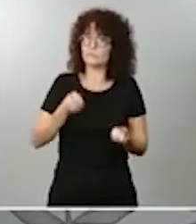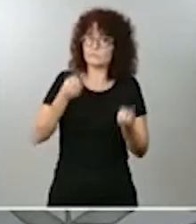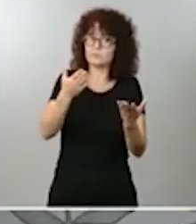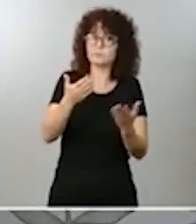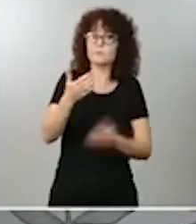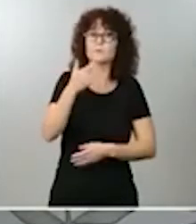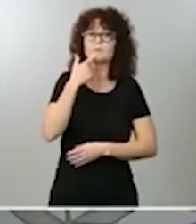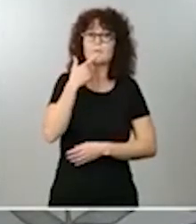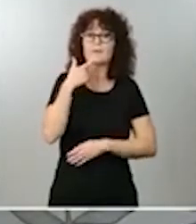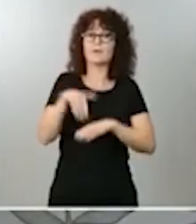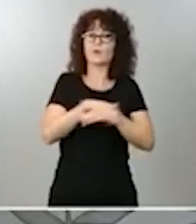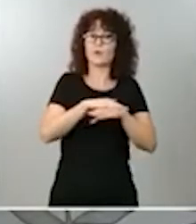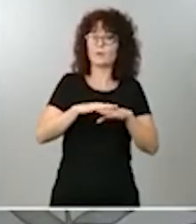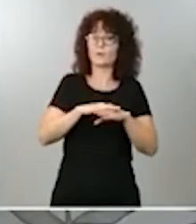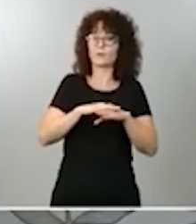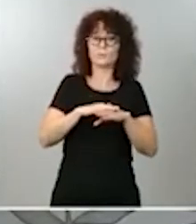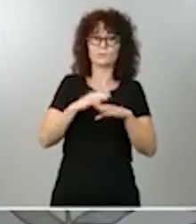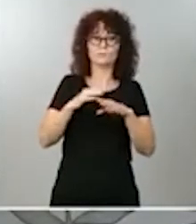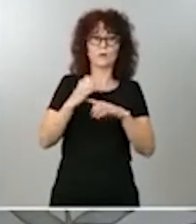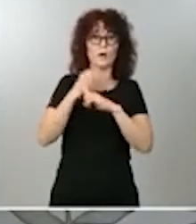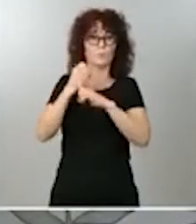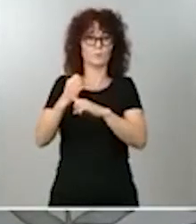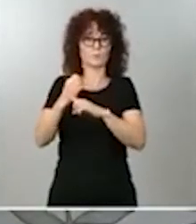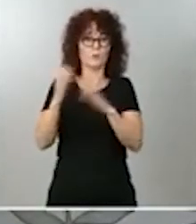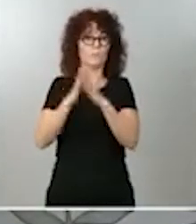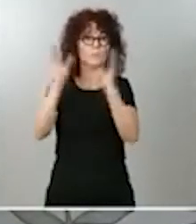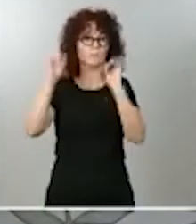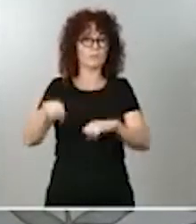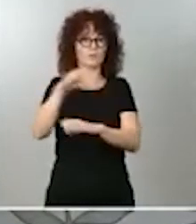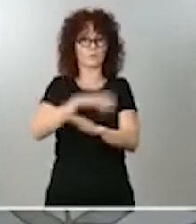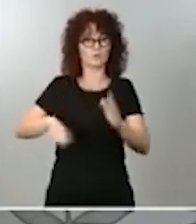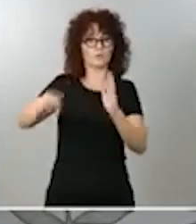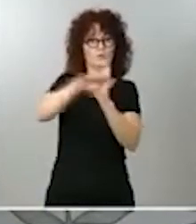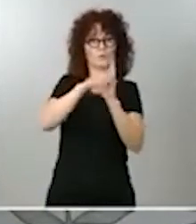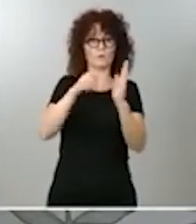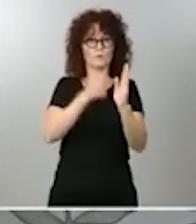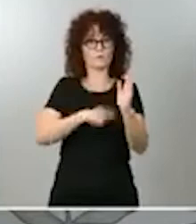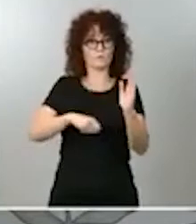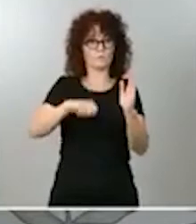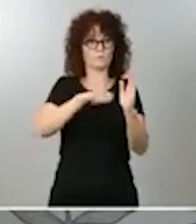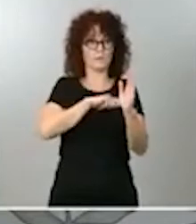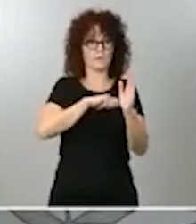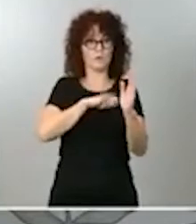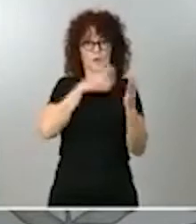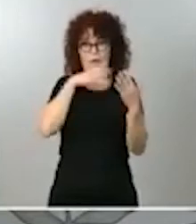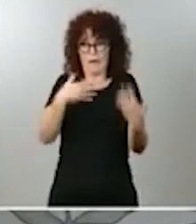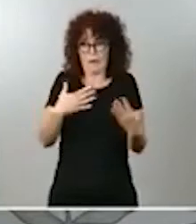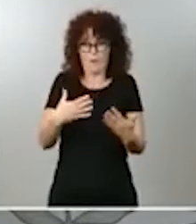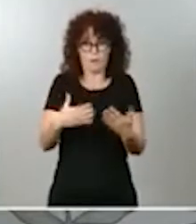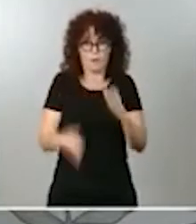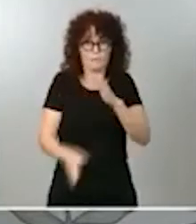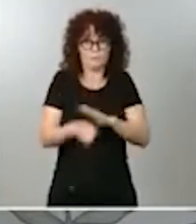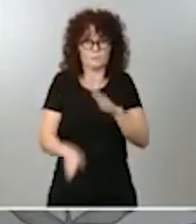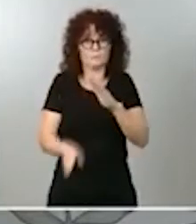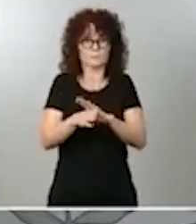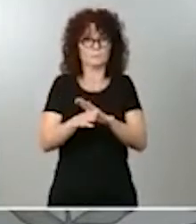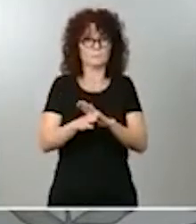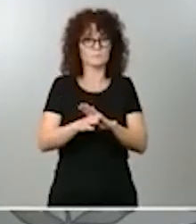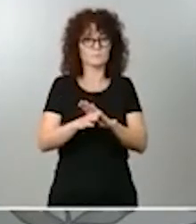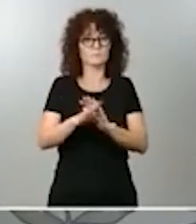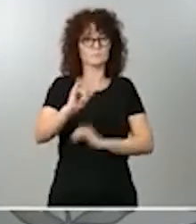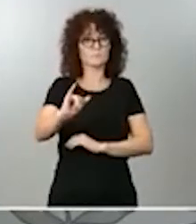pacto constitucional del que se dotó la Constitución Española actualmente vigente y que, por tanto, la monarquía